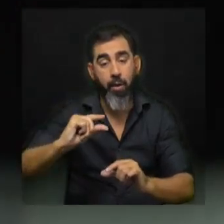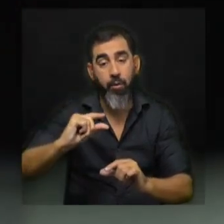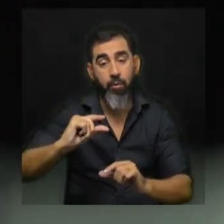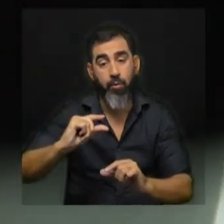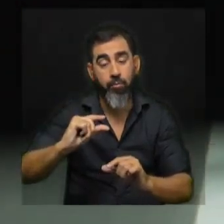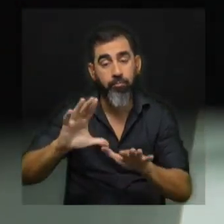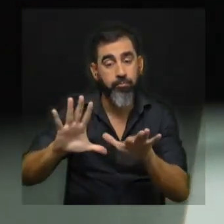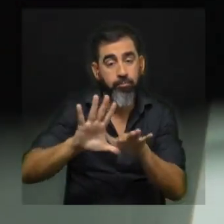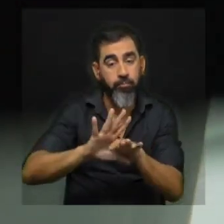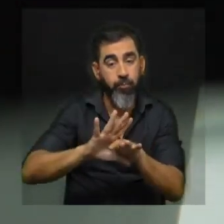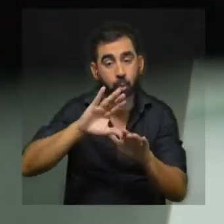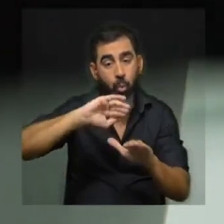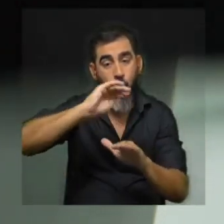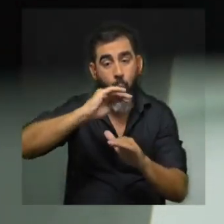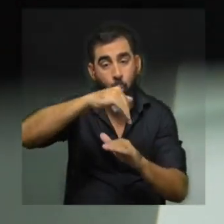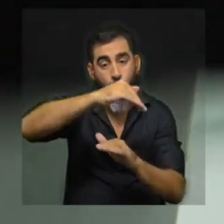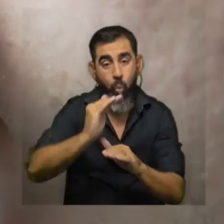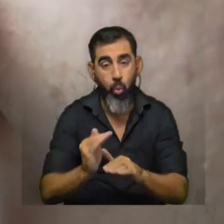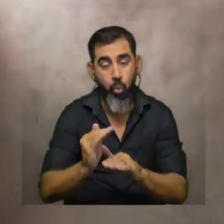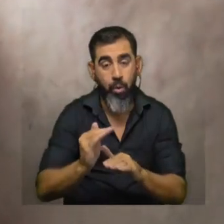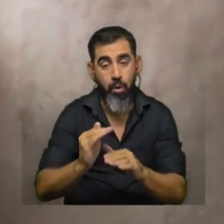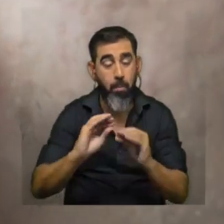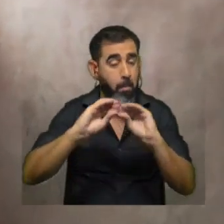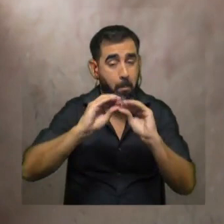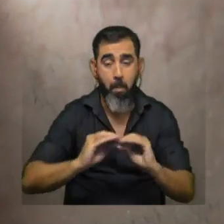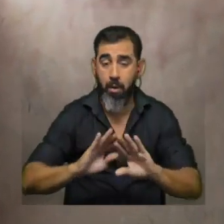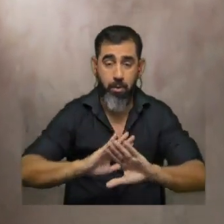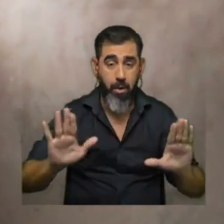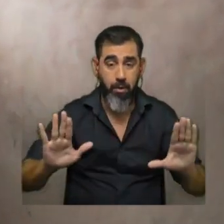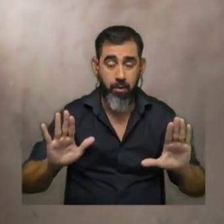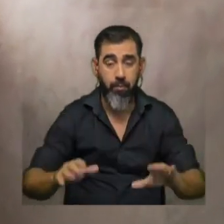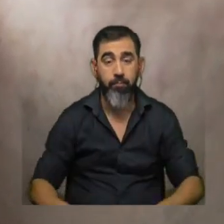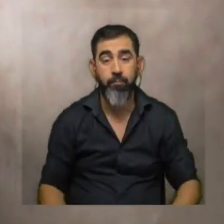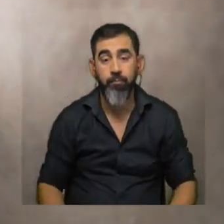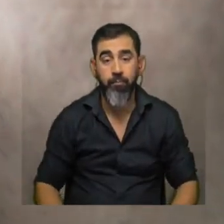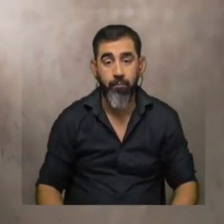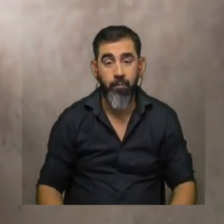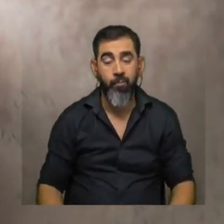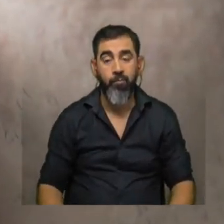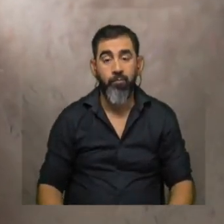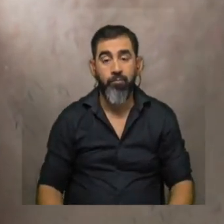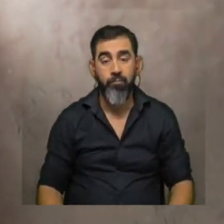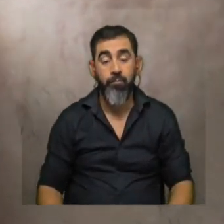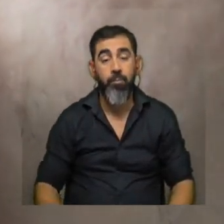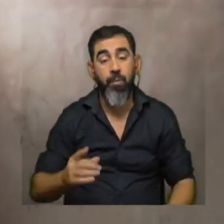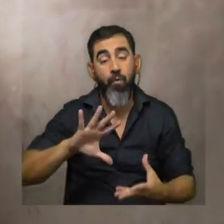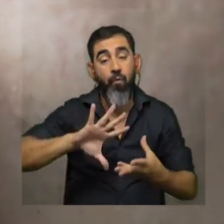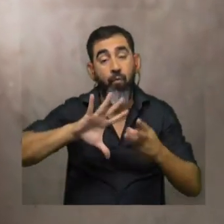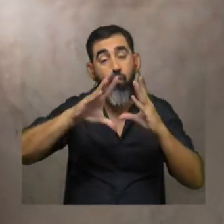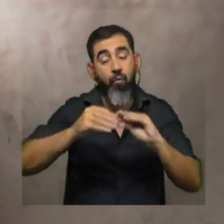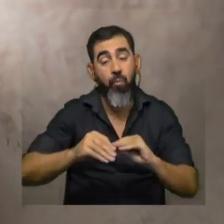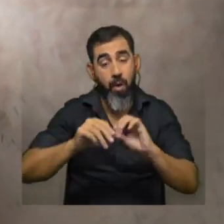por una combinación de curvas es simple matemática pero es la forma de